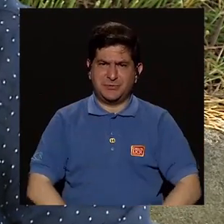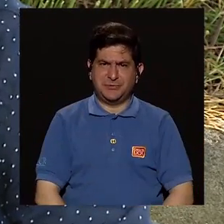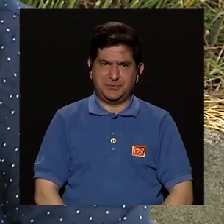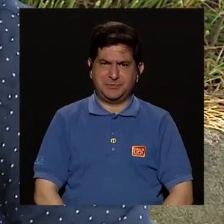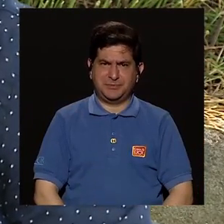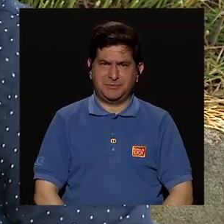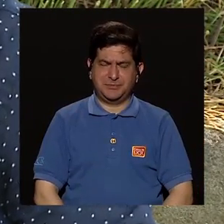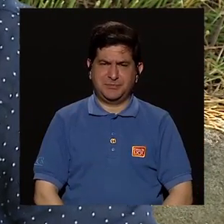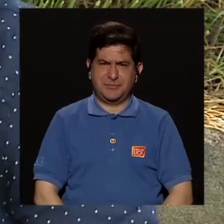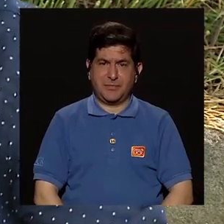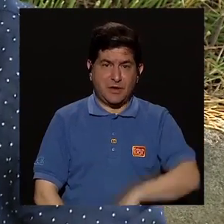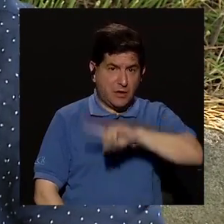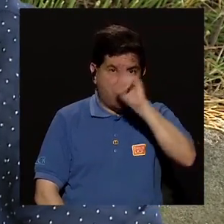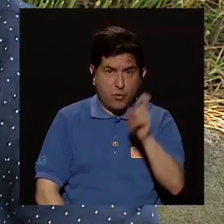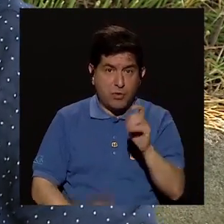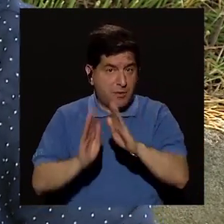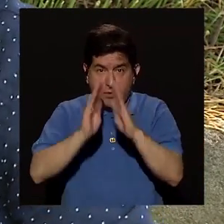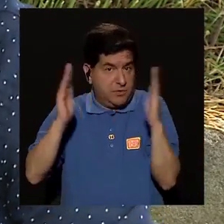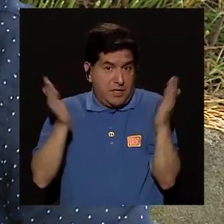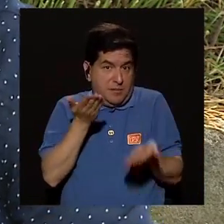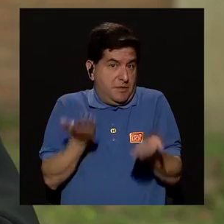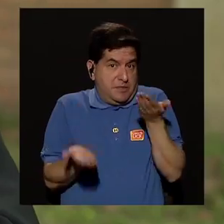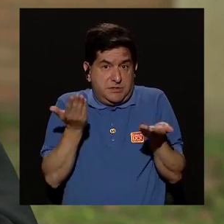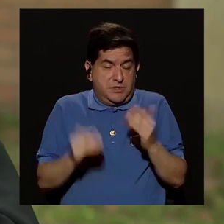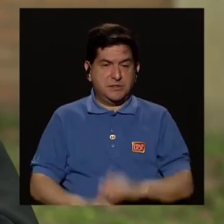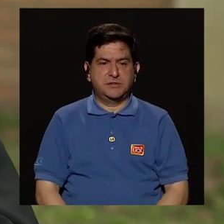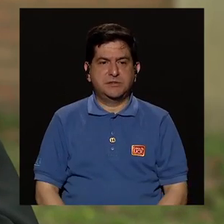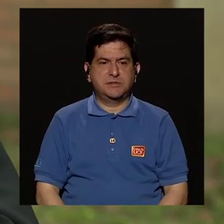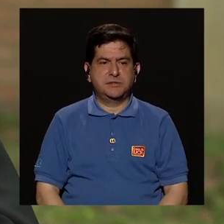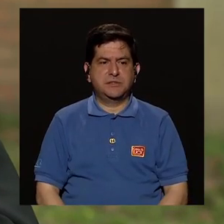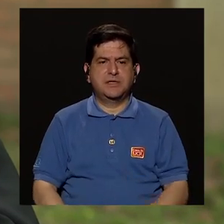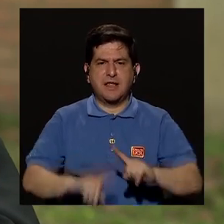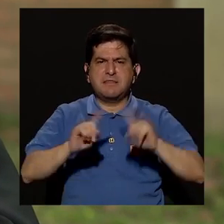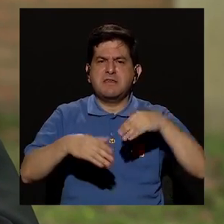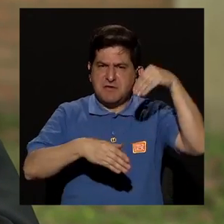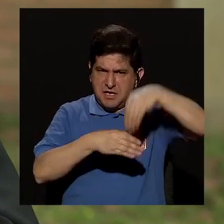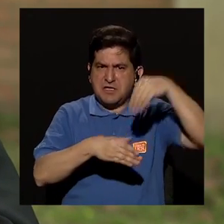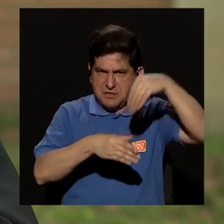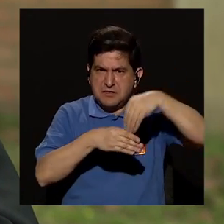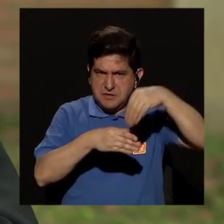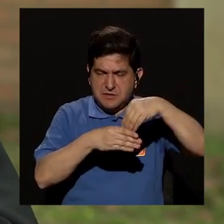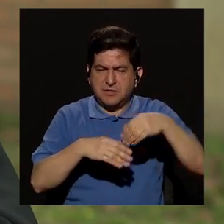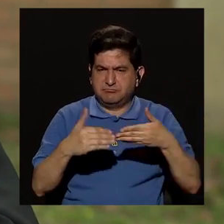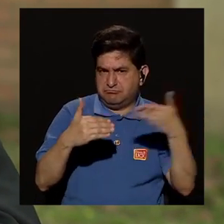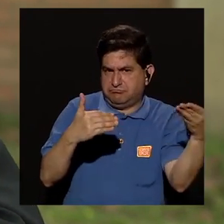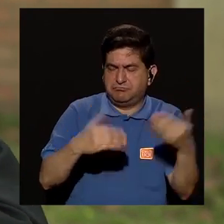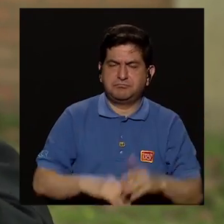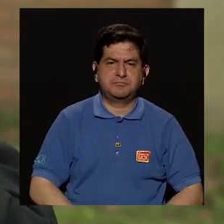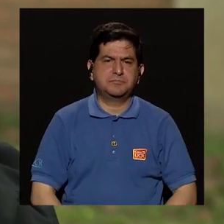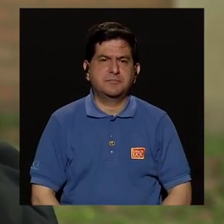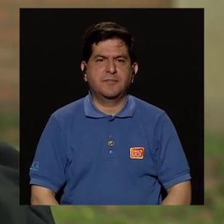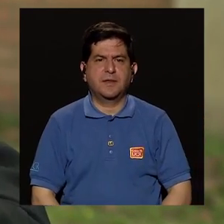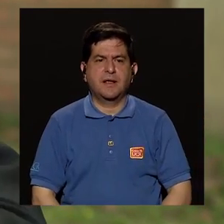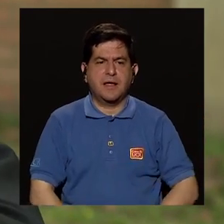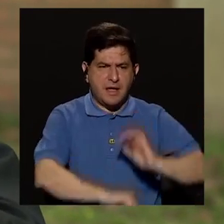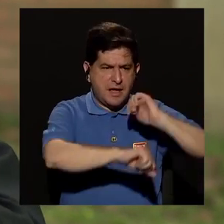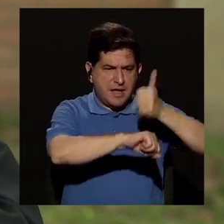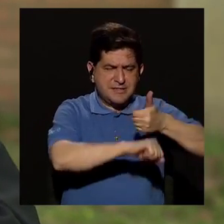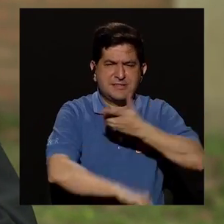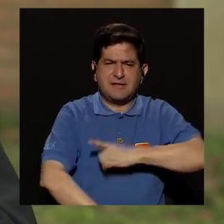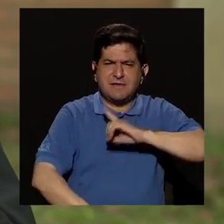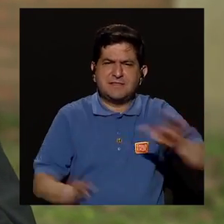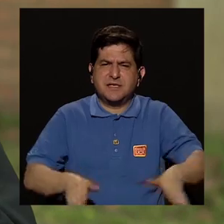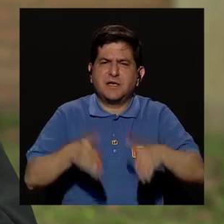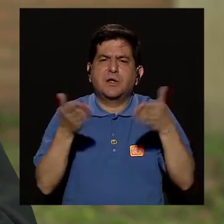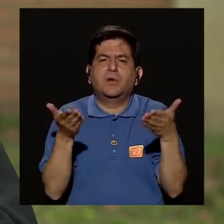¿Por qué? O es una pregunta muy amplia. podemos abarcar varias cosas. Por ejemplo, ¿cómo empezar a establecer